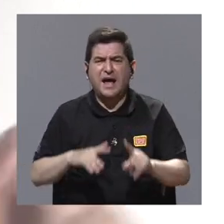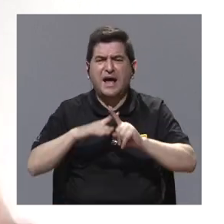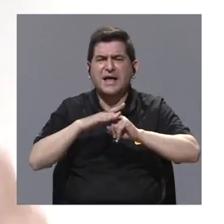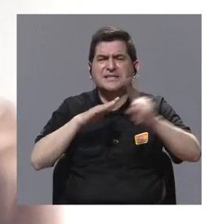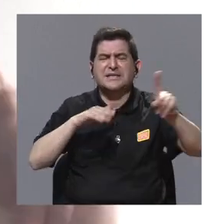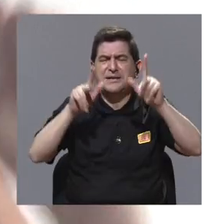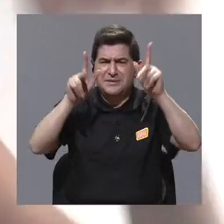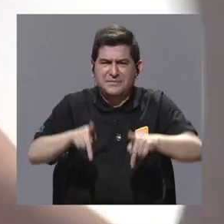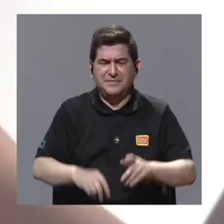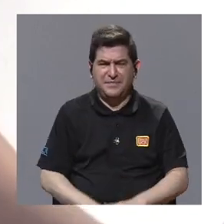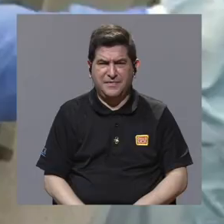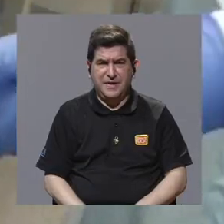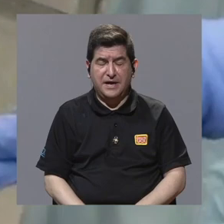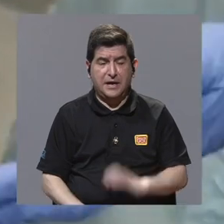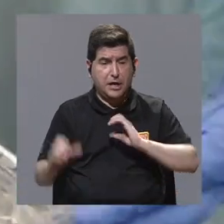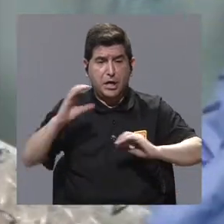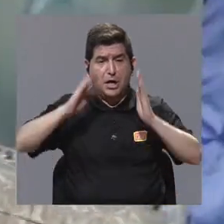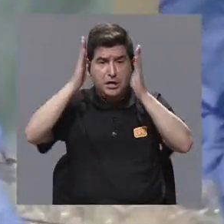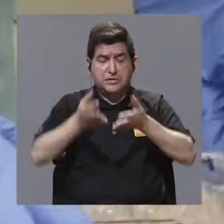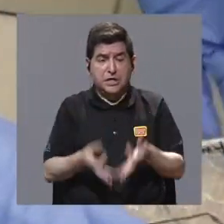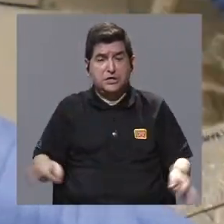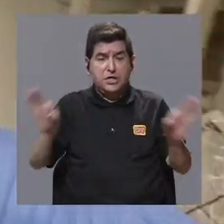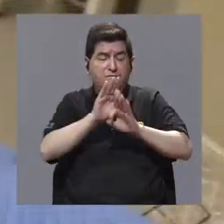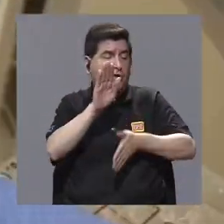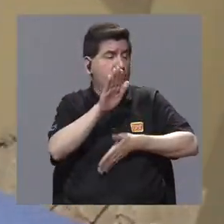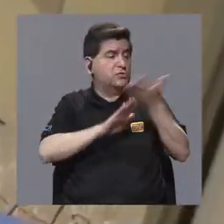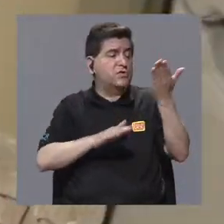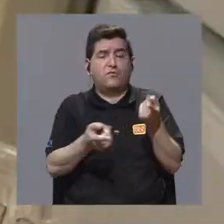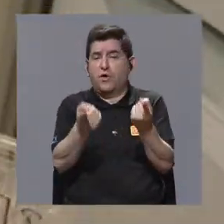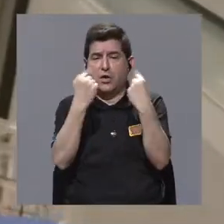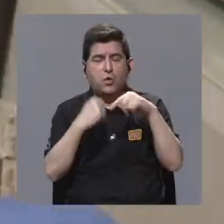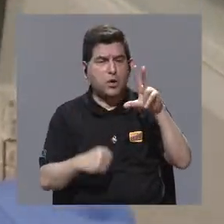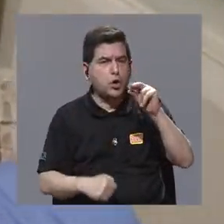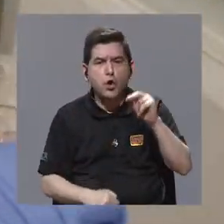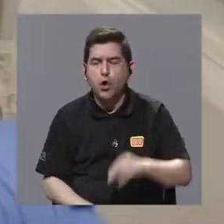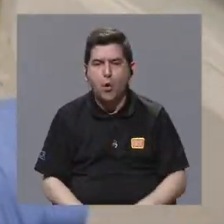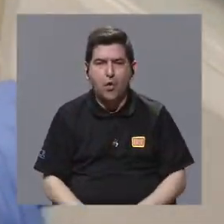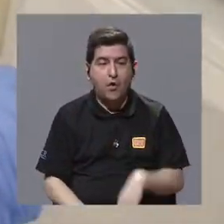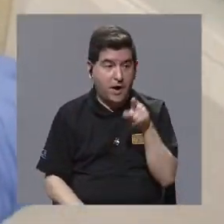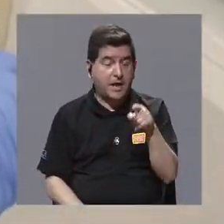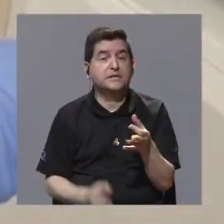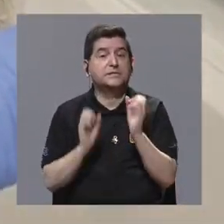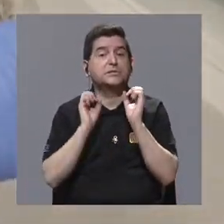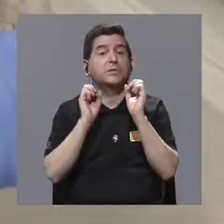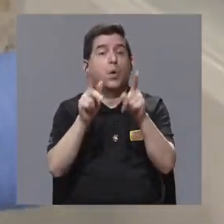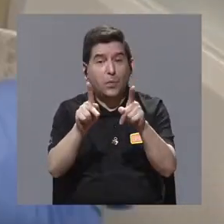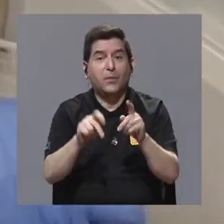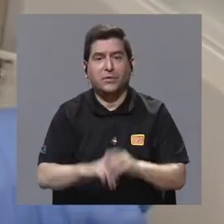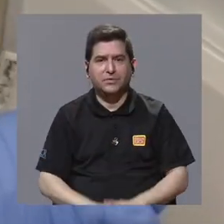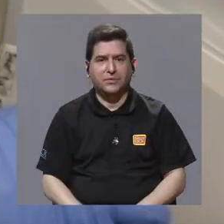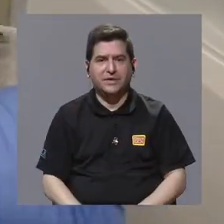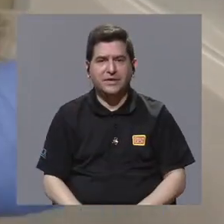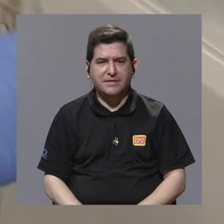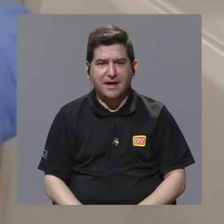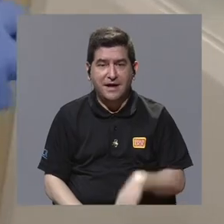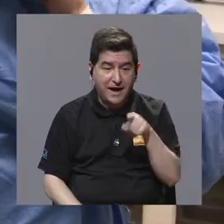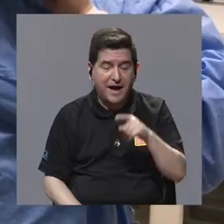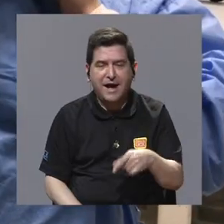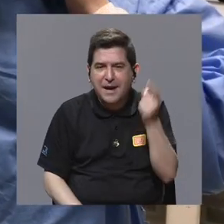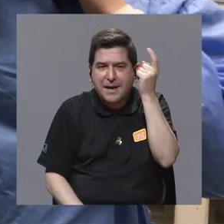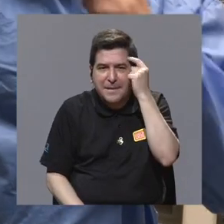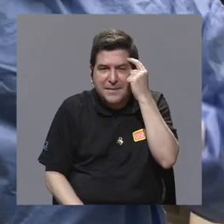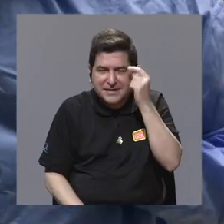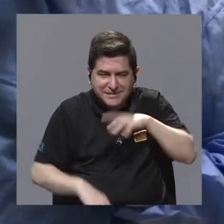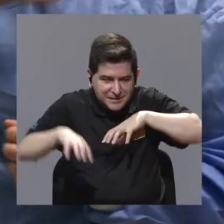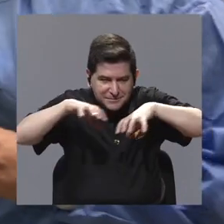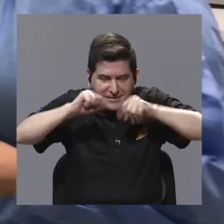que un científico o una gran científica costarricense se fue y no volvió. No, sino más bien verlo como una gran oportunidad para la circulación de cerebros.